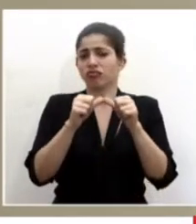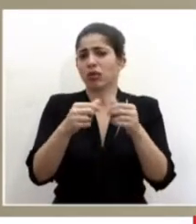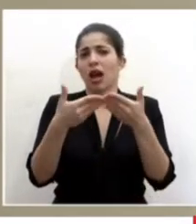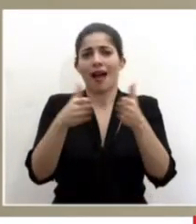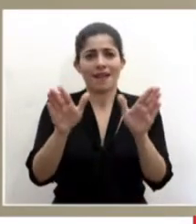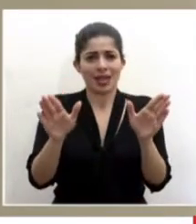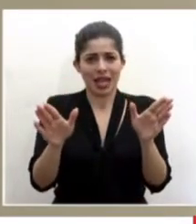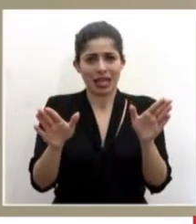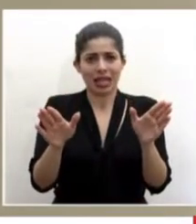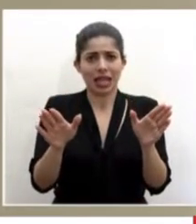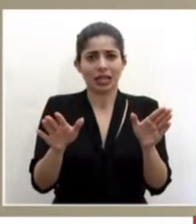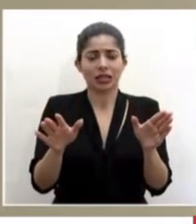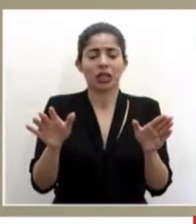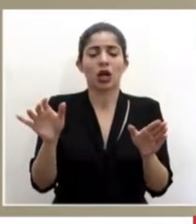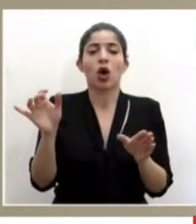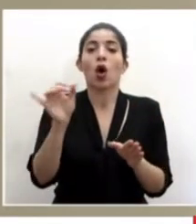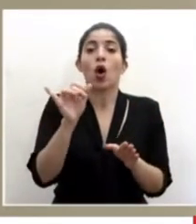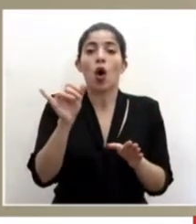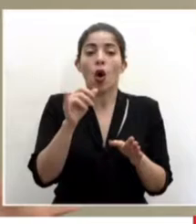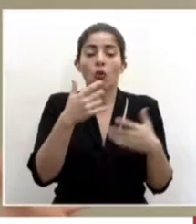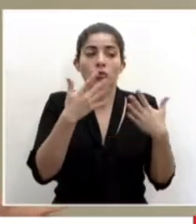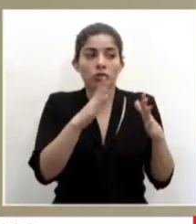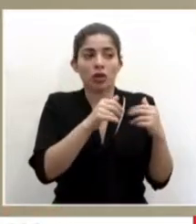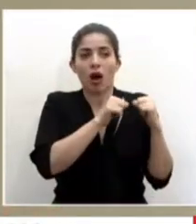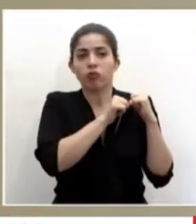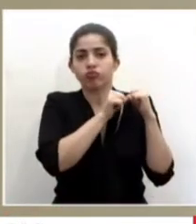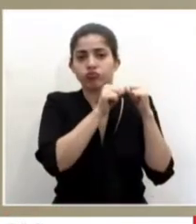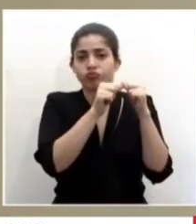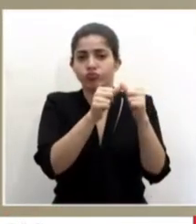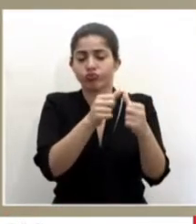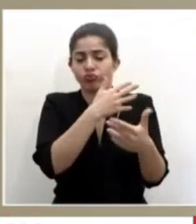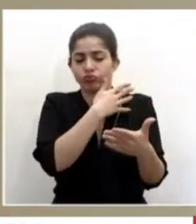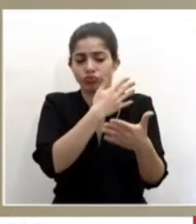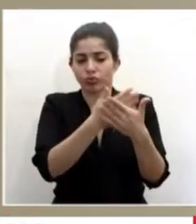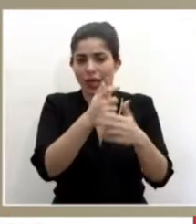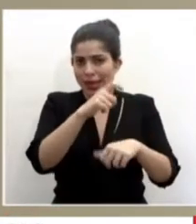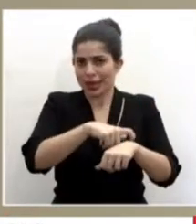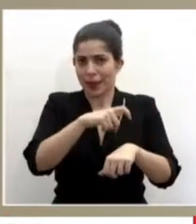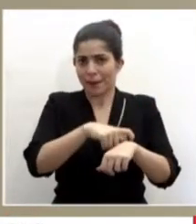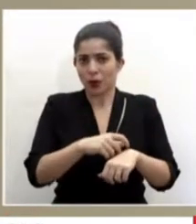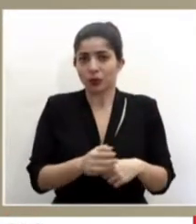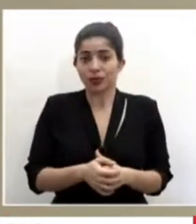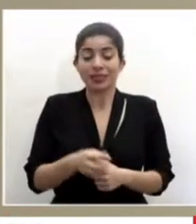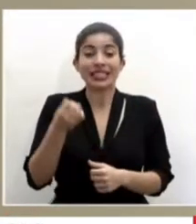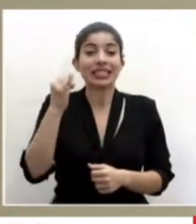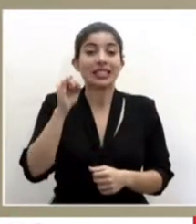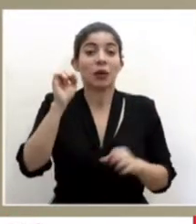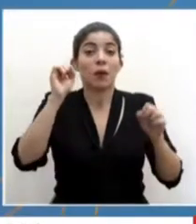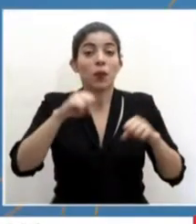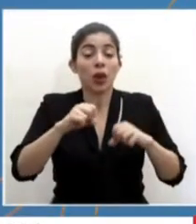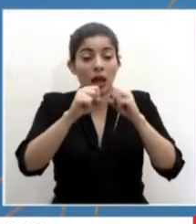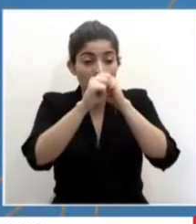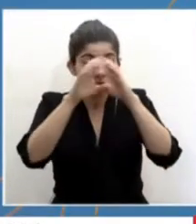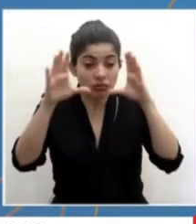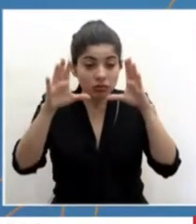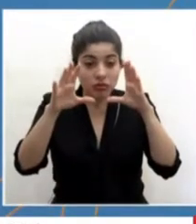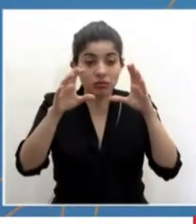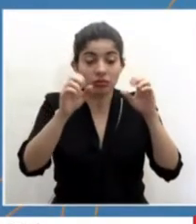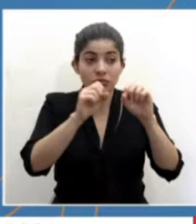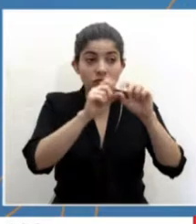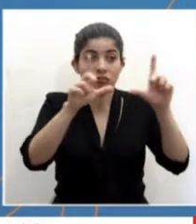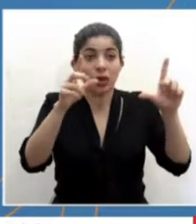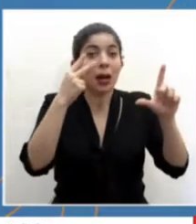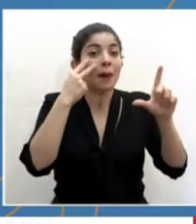abiertas, como han permanecido a lo largo de todo este tiempo. Si se pudieran proyectar ahora las imágenes